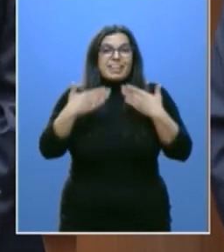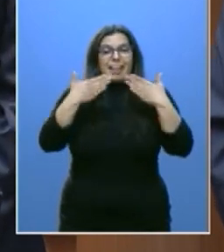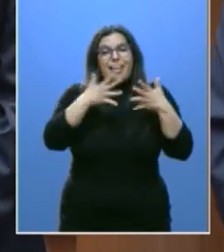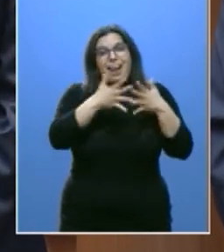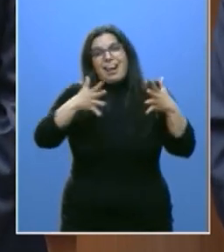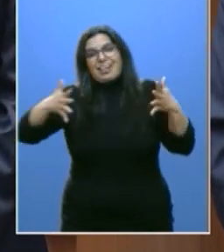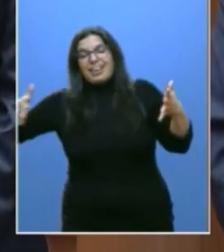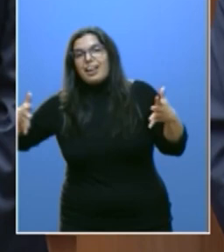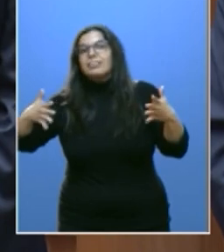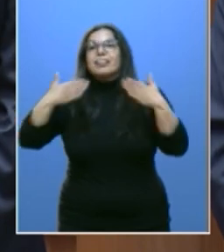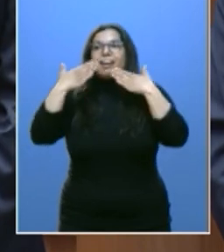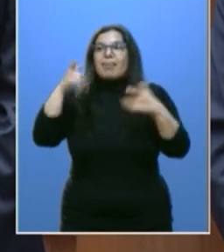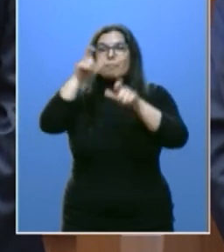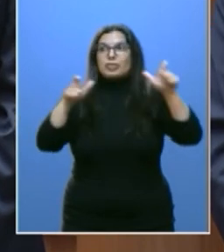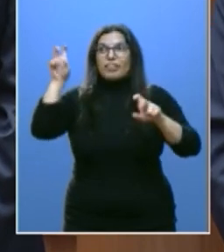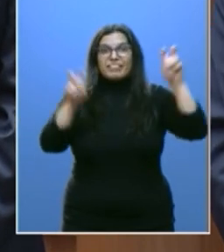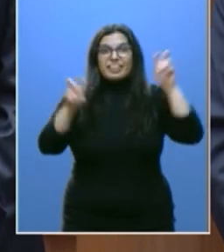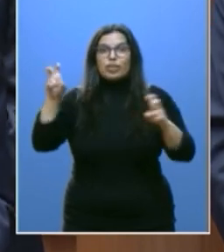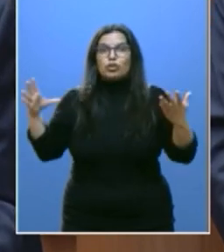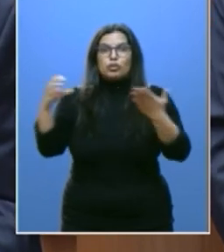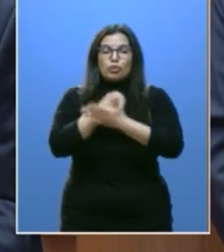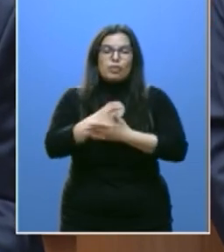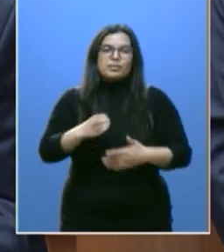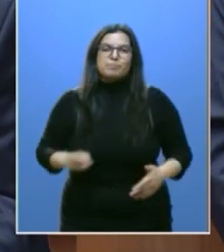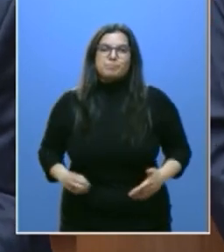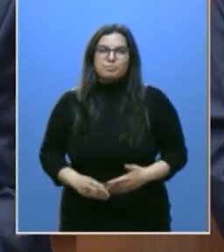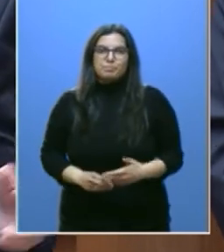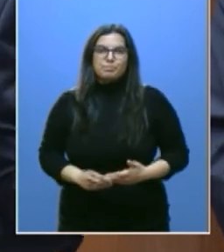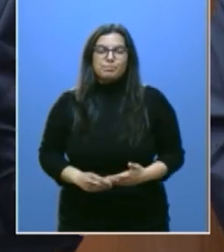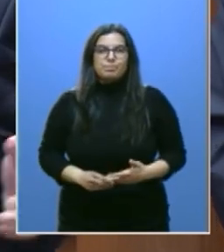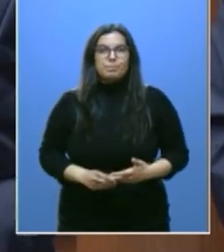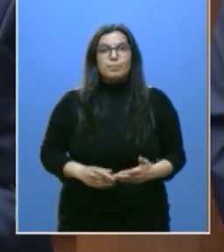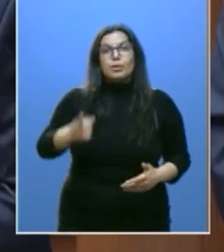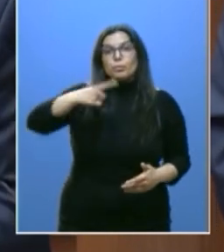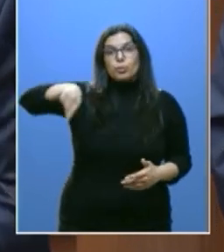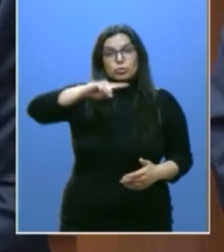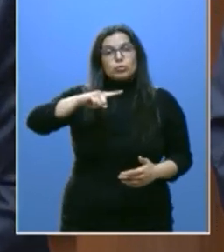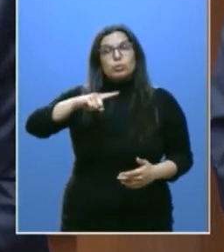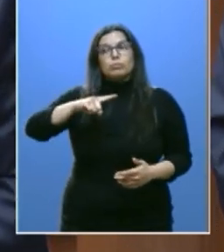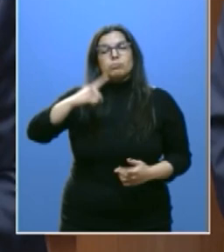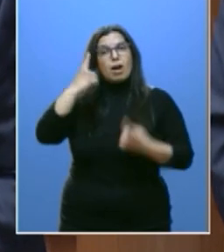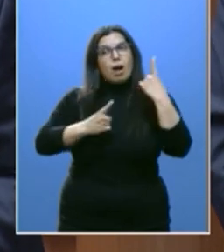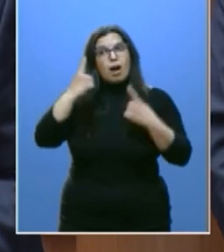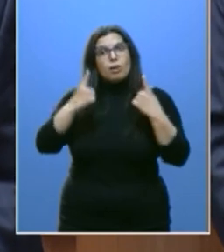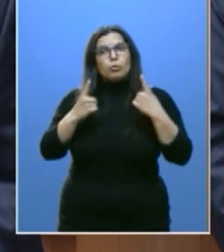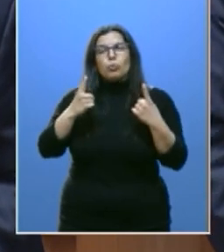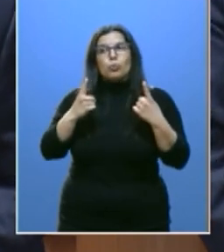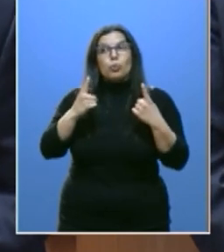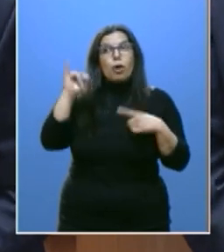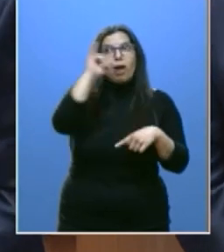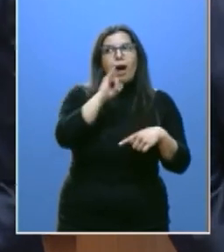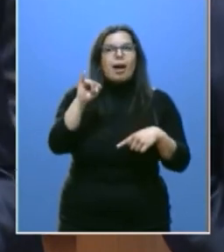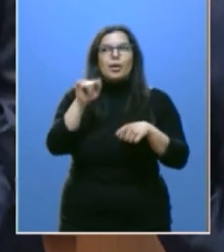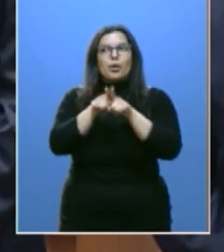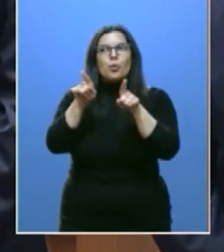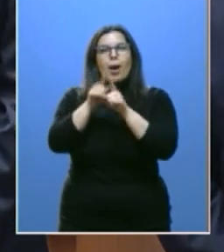agradecimiento a todos los invitados por vuestra asistencia. Estáis aquí muchas de las personas que habéis marcado mi vida.